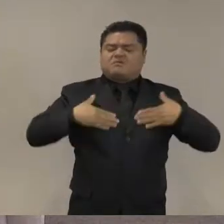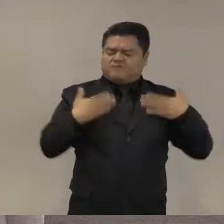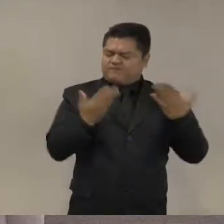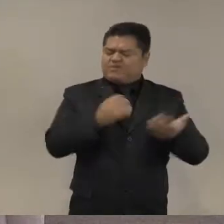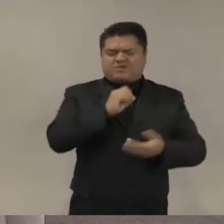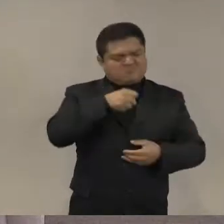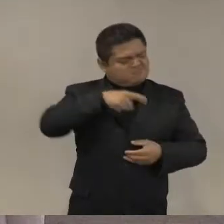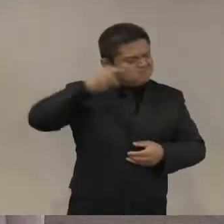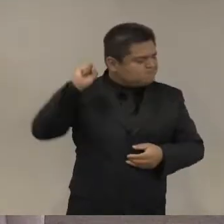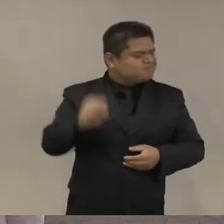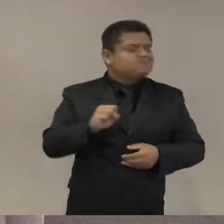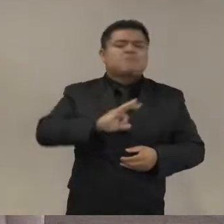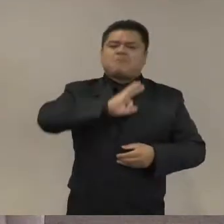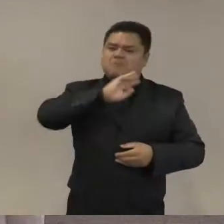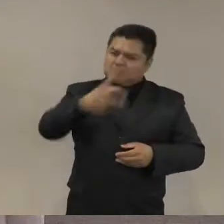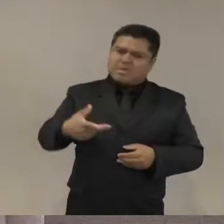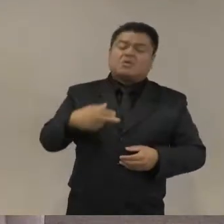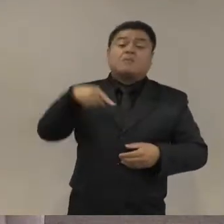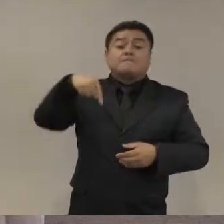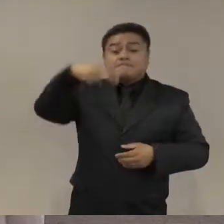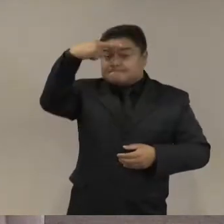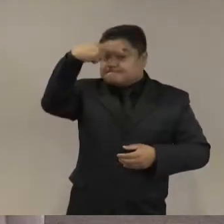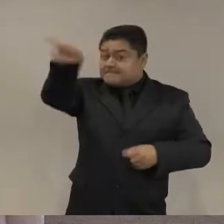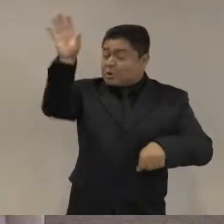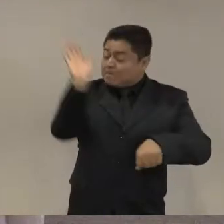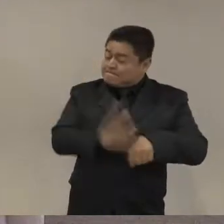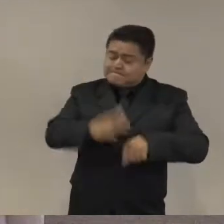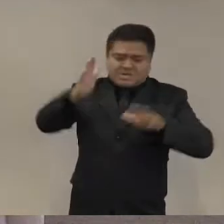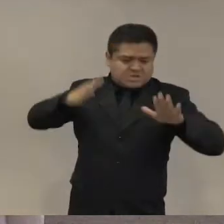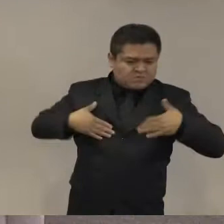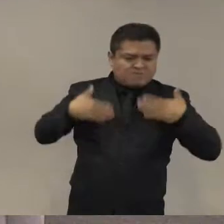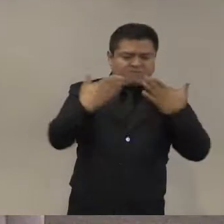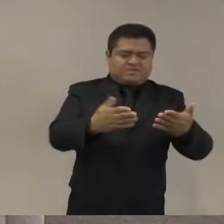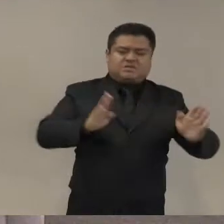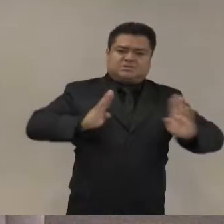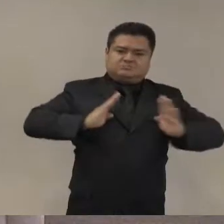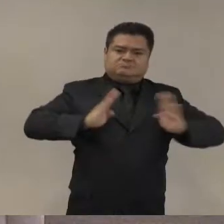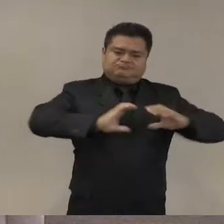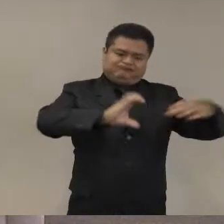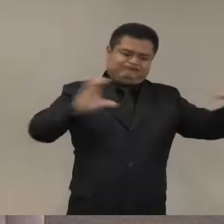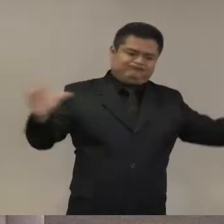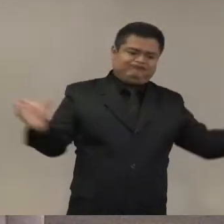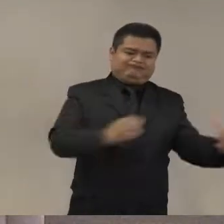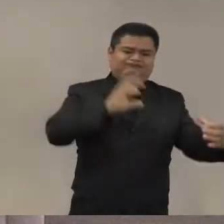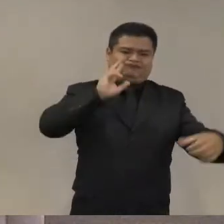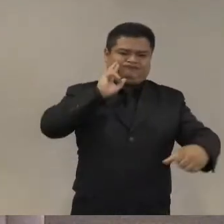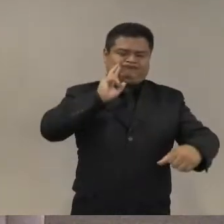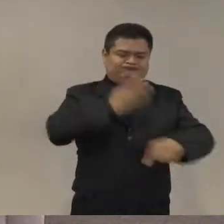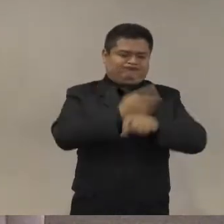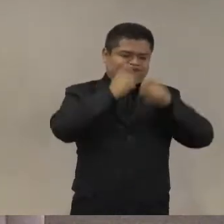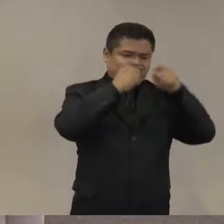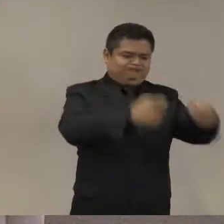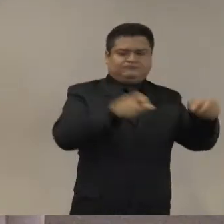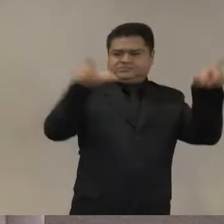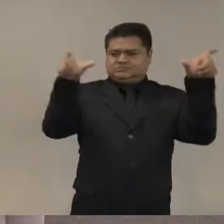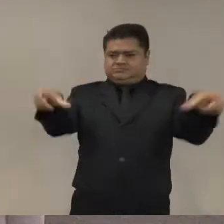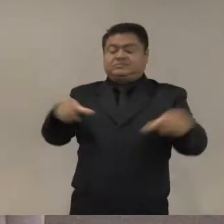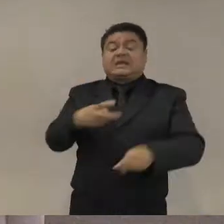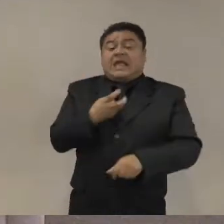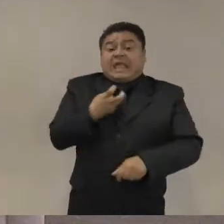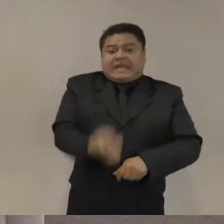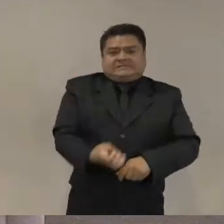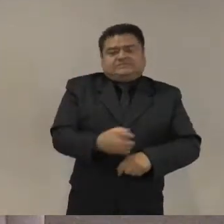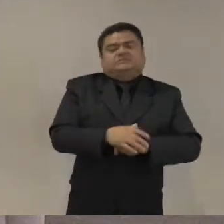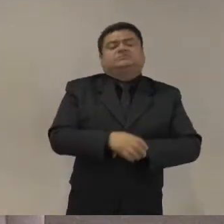regional con México como el primer lugar un tercer elemento sería bueno tanto el contexto como las valoraciones nos llevan a